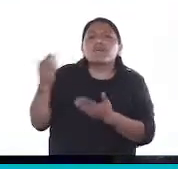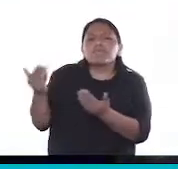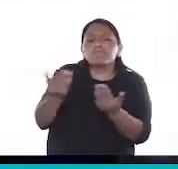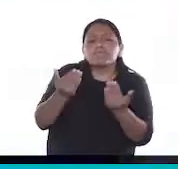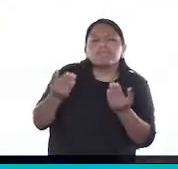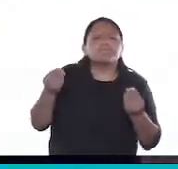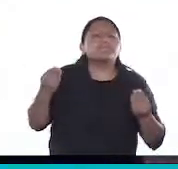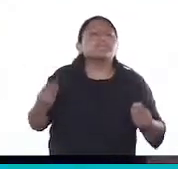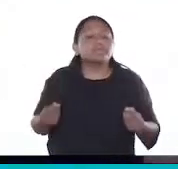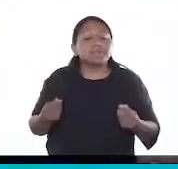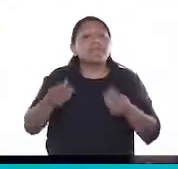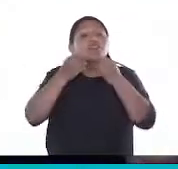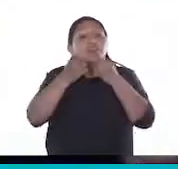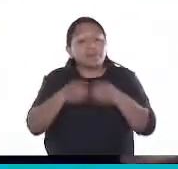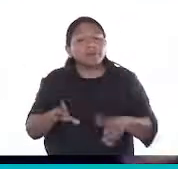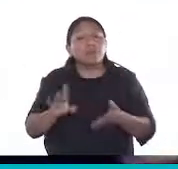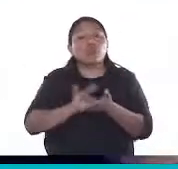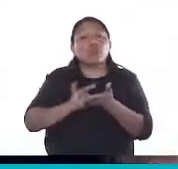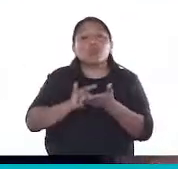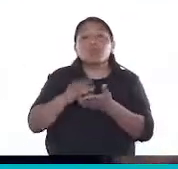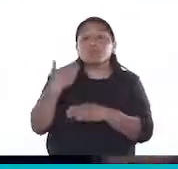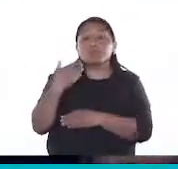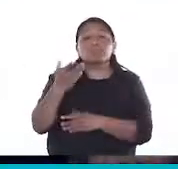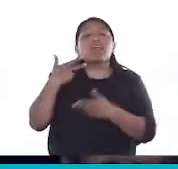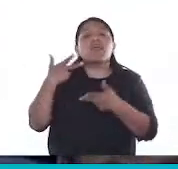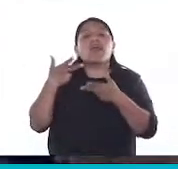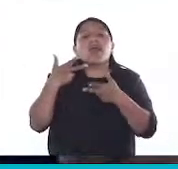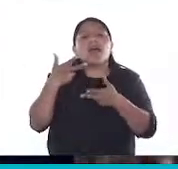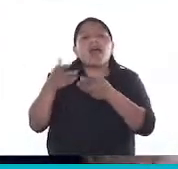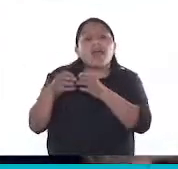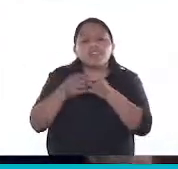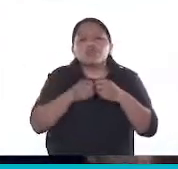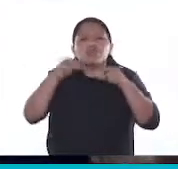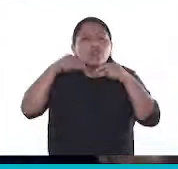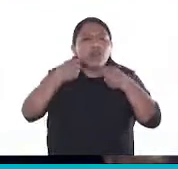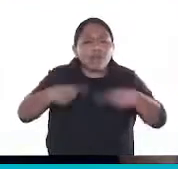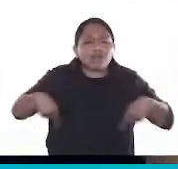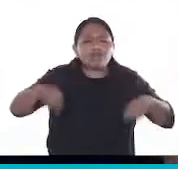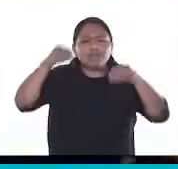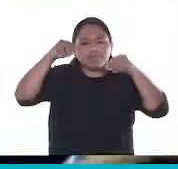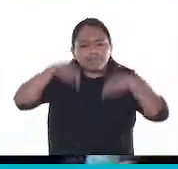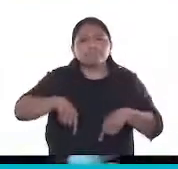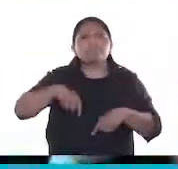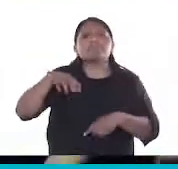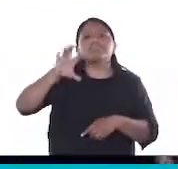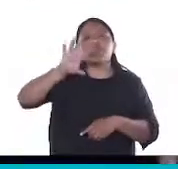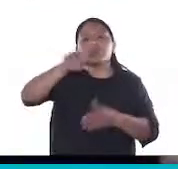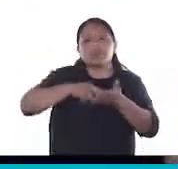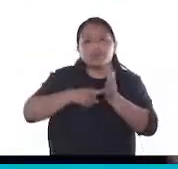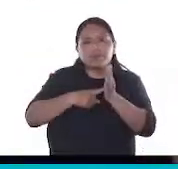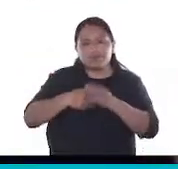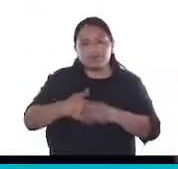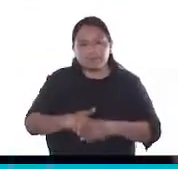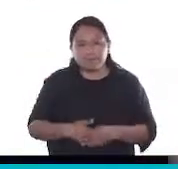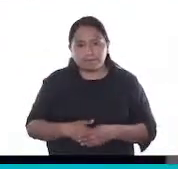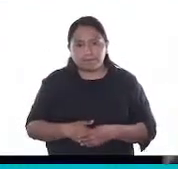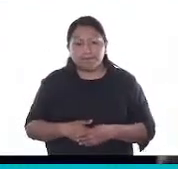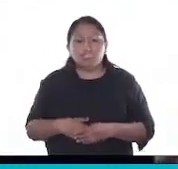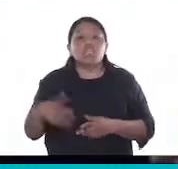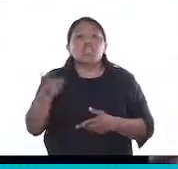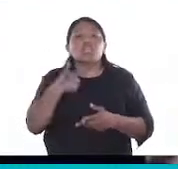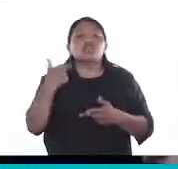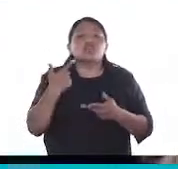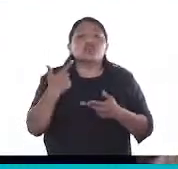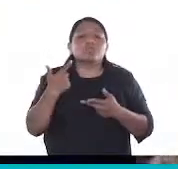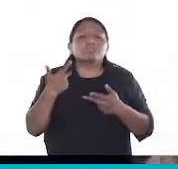Empecemos, como dijo un diputado preopinante, discutir las cosas que están pasando en la provincia de Buenos Aires. Y nosotros decimos la